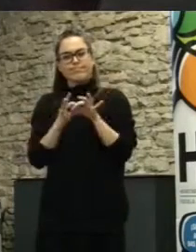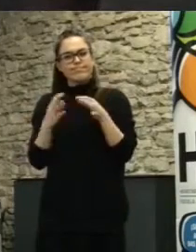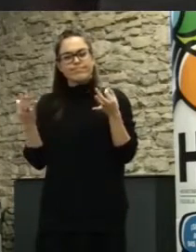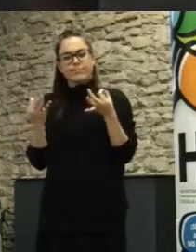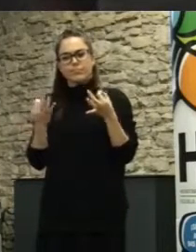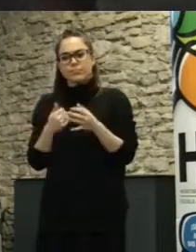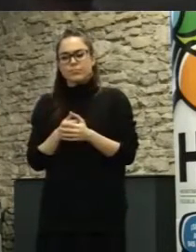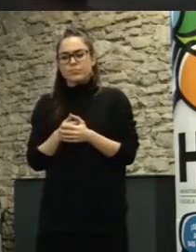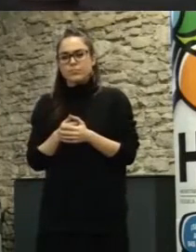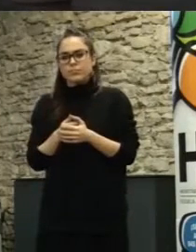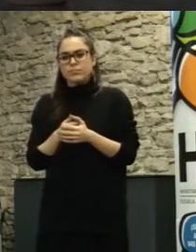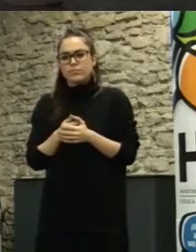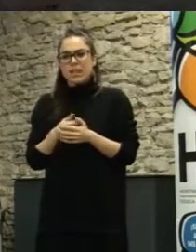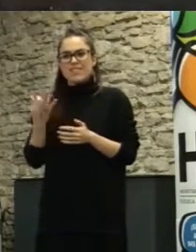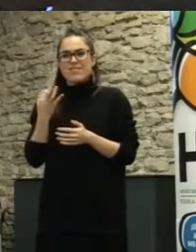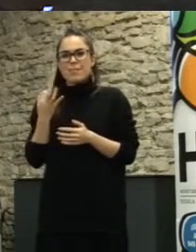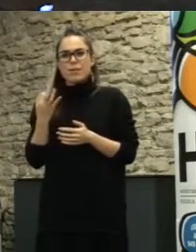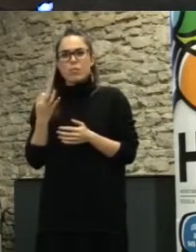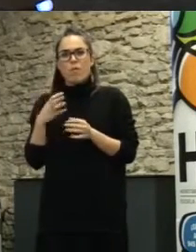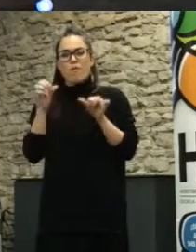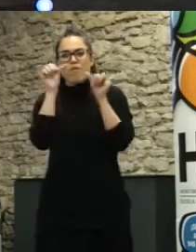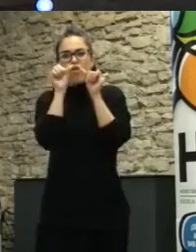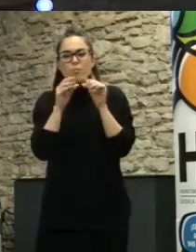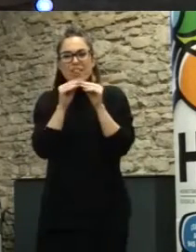La participación debe ser una forma de hacer políticas.